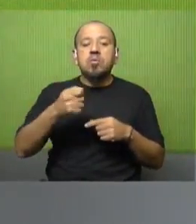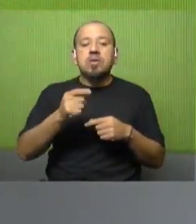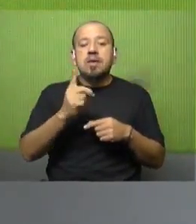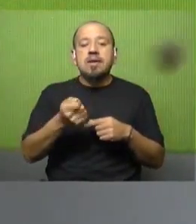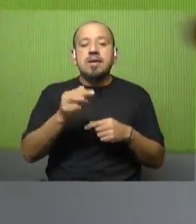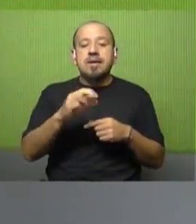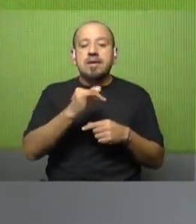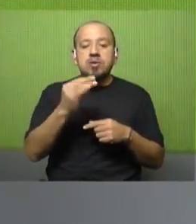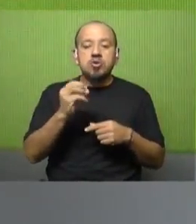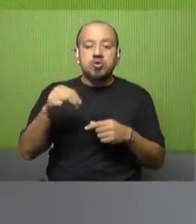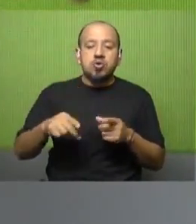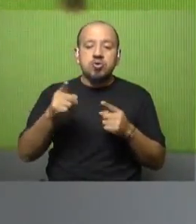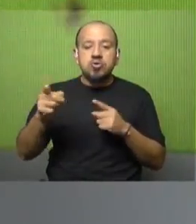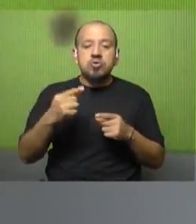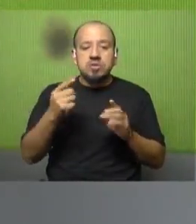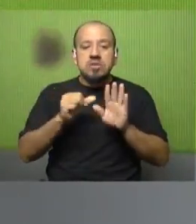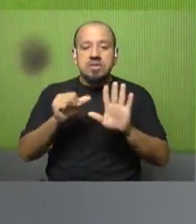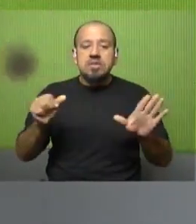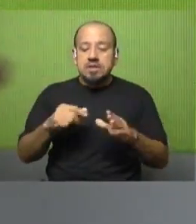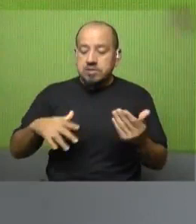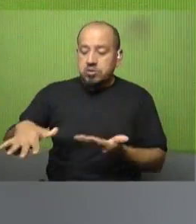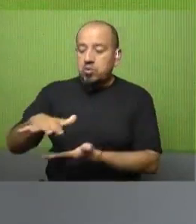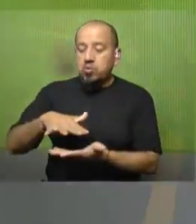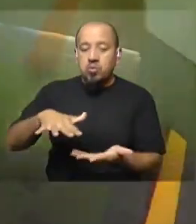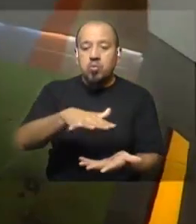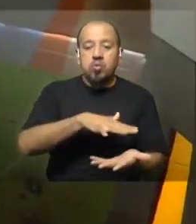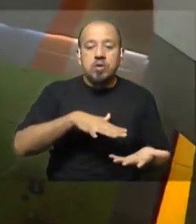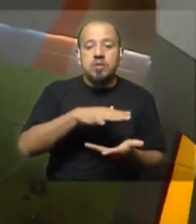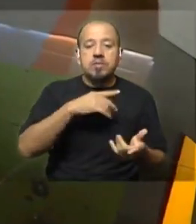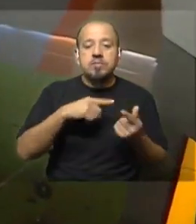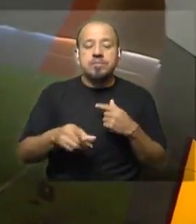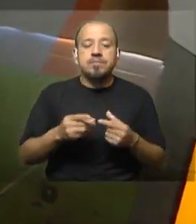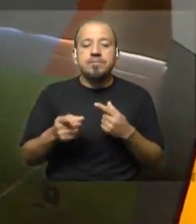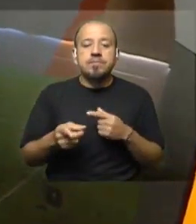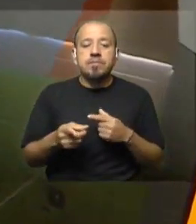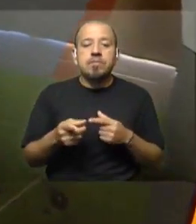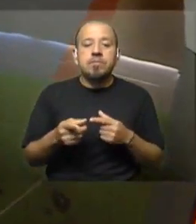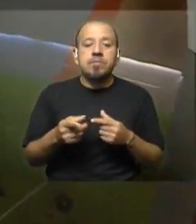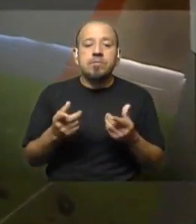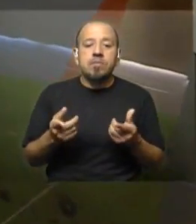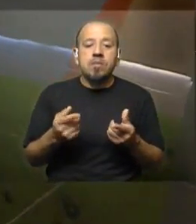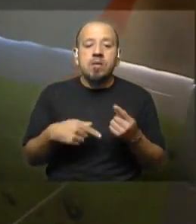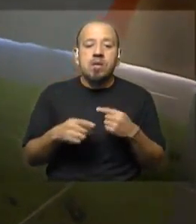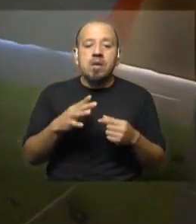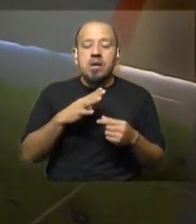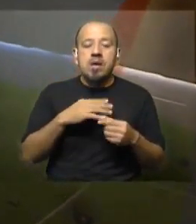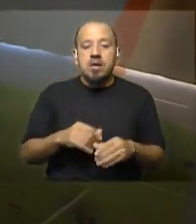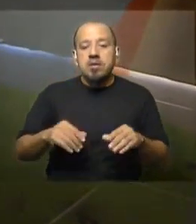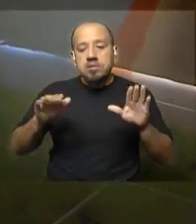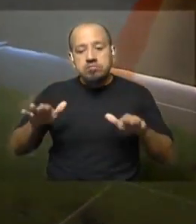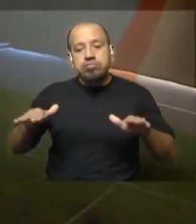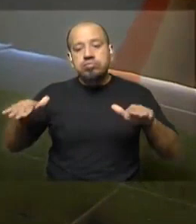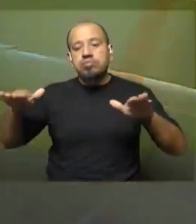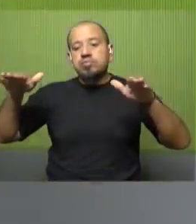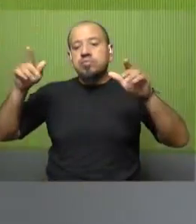Allí es una de las 16 áreas protegidas que tiene el país, donde hay una concentración muy grande de aves, es una